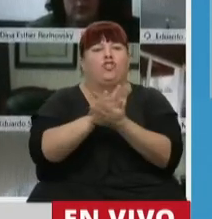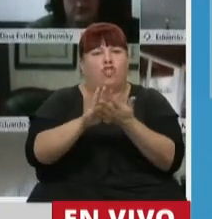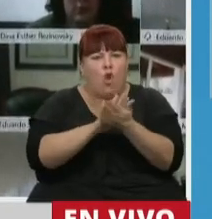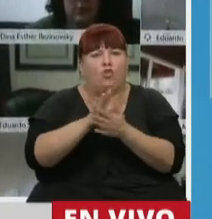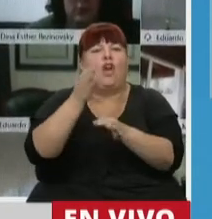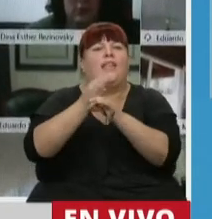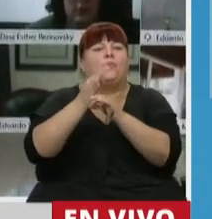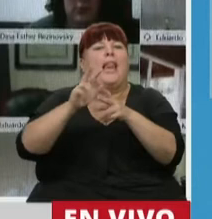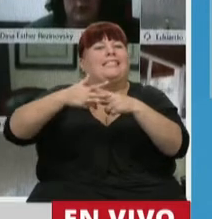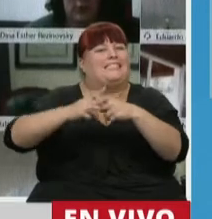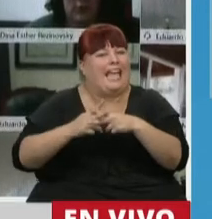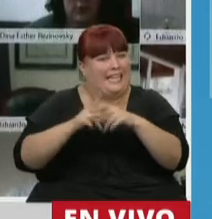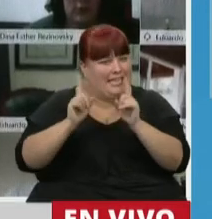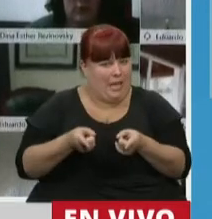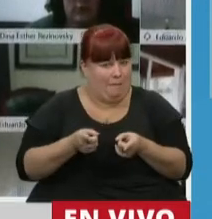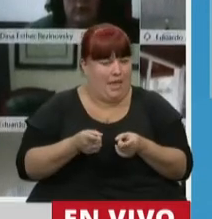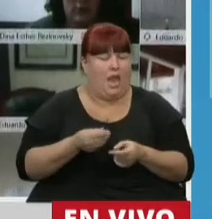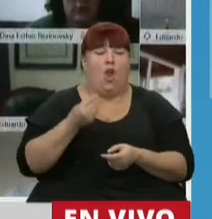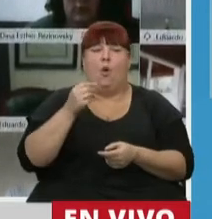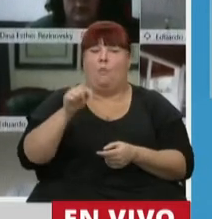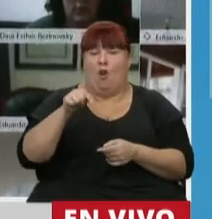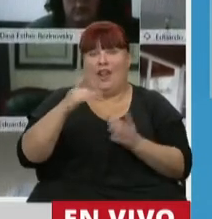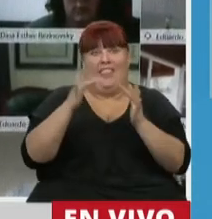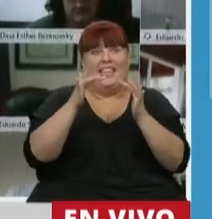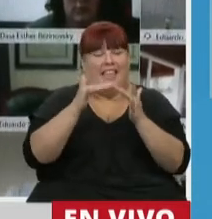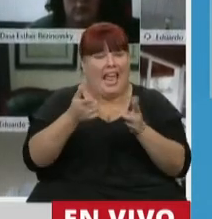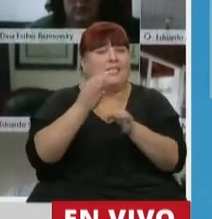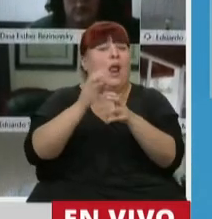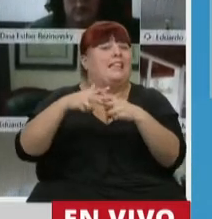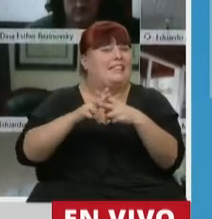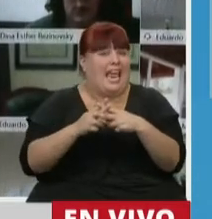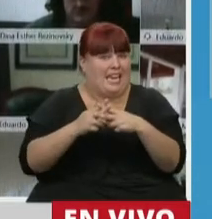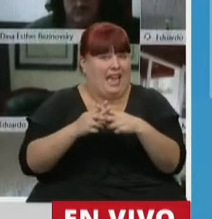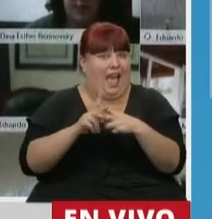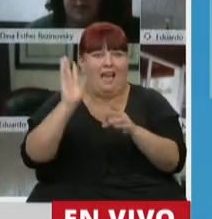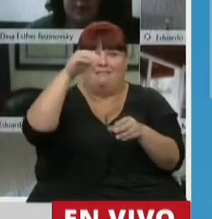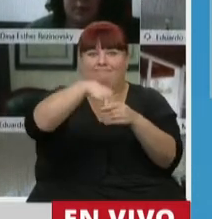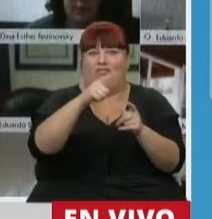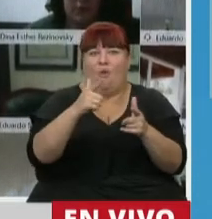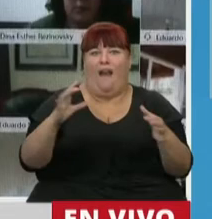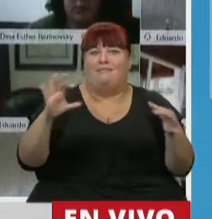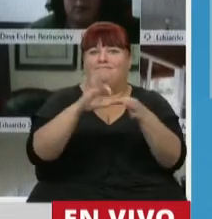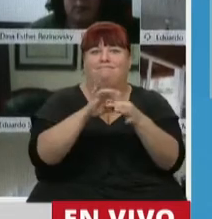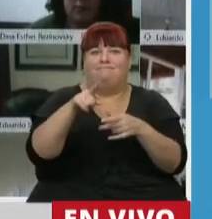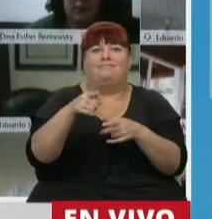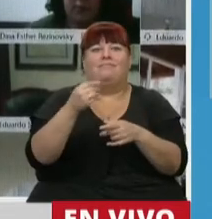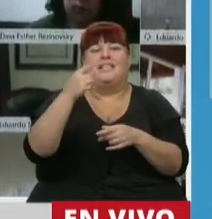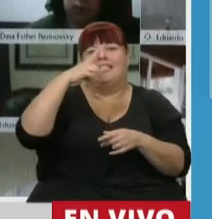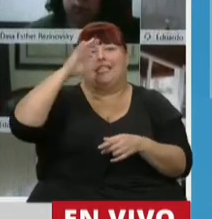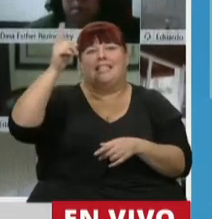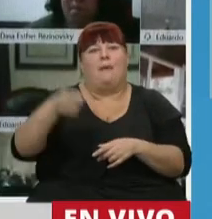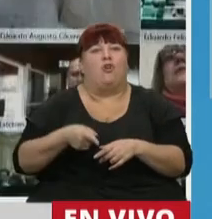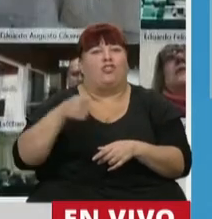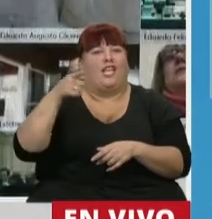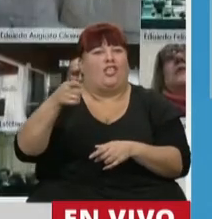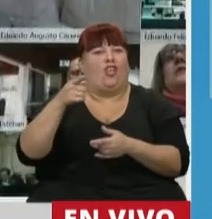en las escuelas técnicas, porque en esta virtualidad las escuelas técnicas no estarían cumplimentando con el 70%